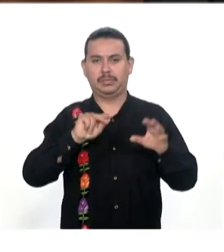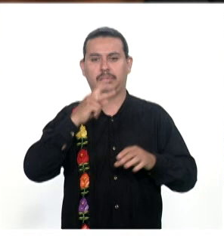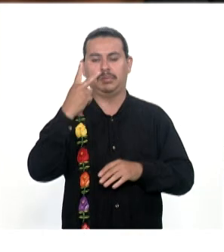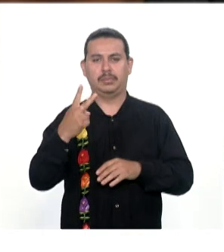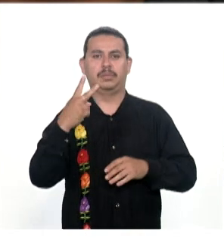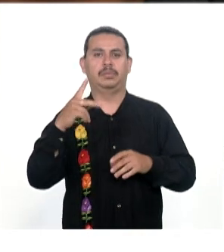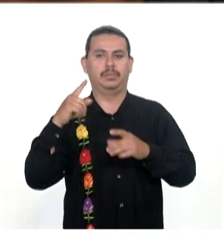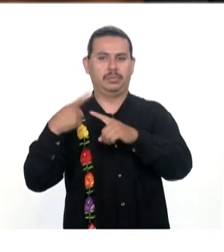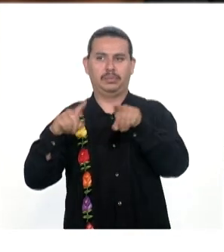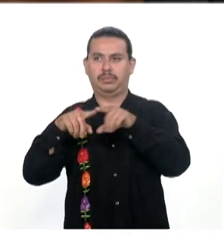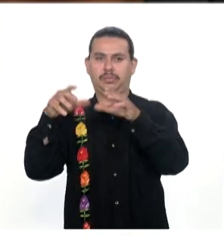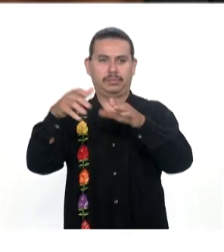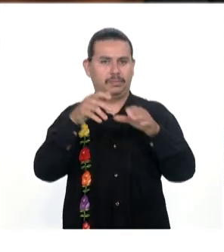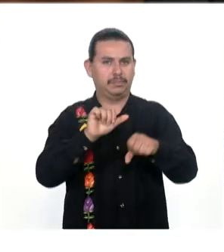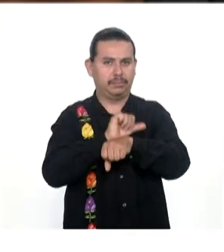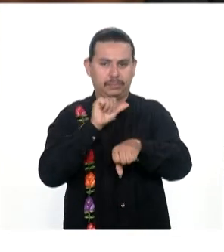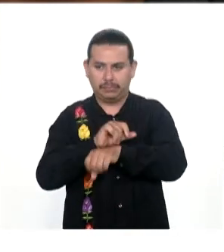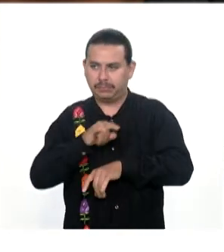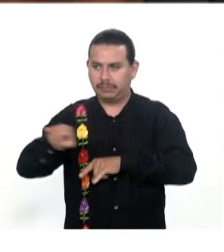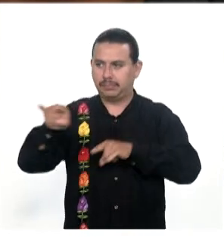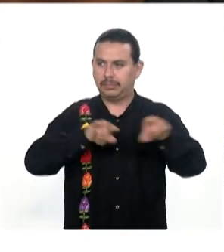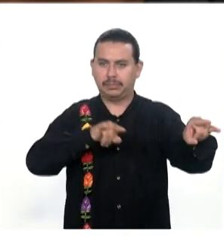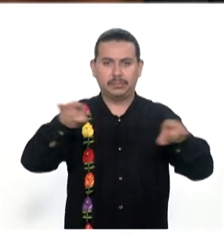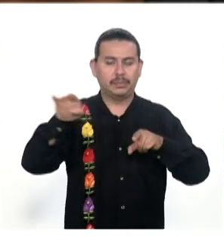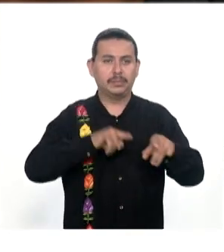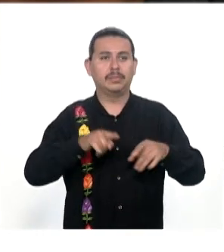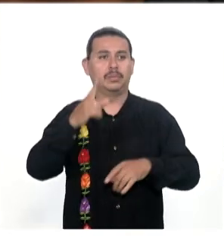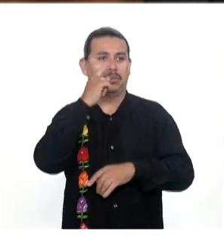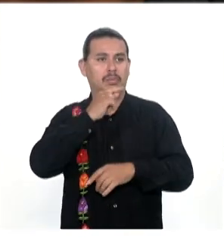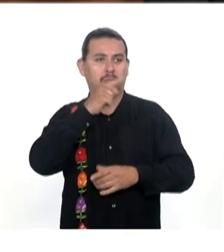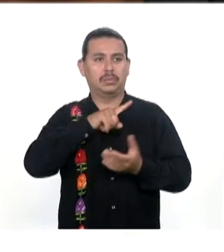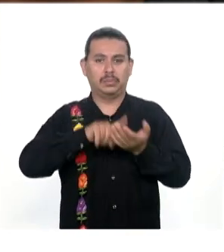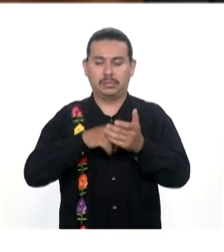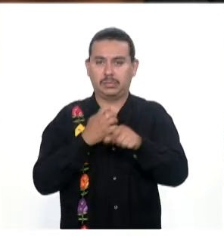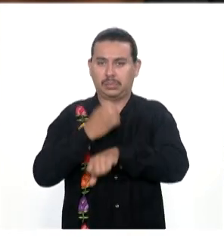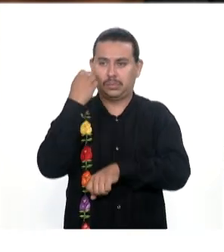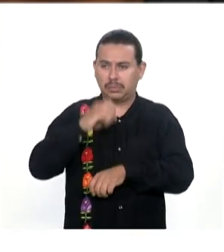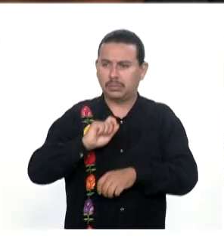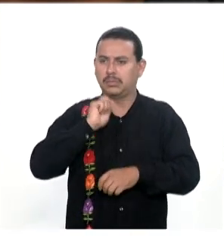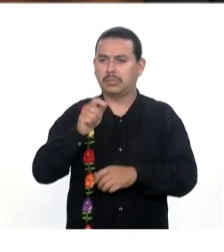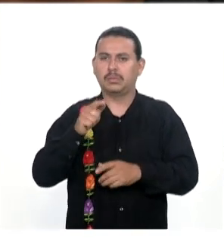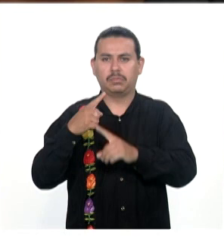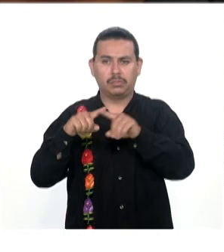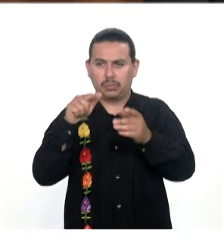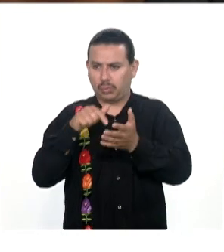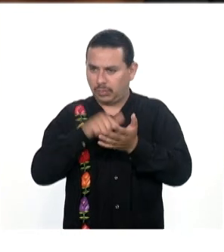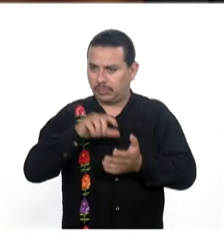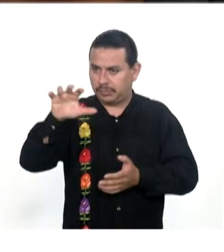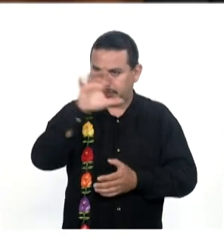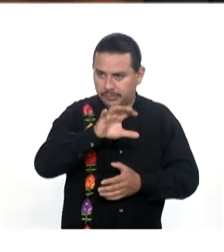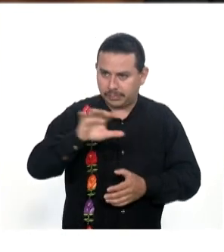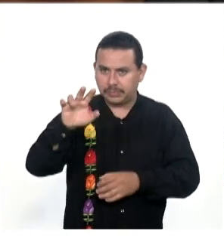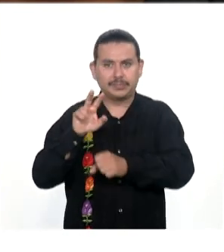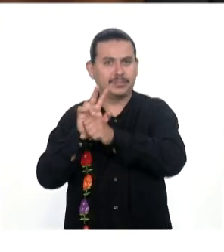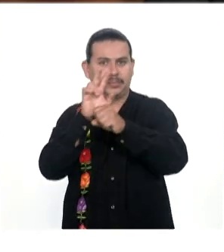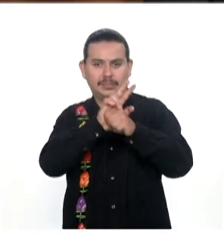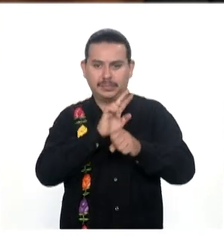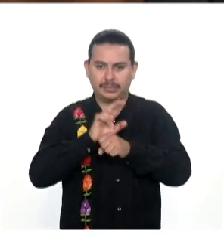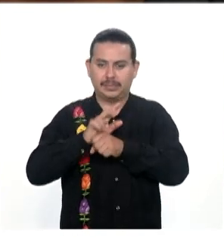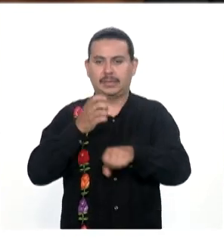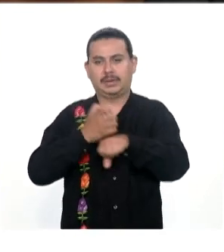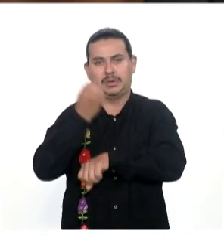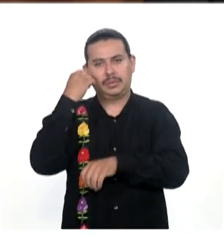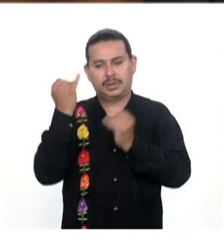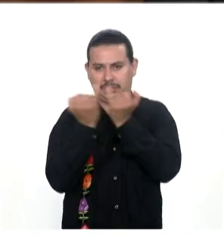unidades de motor El personal De la Policía Estatal Está desplegado En todas estas regiones Y aquí en